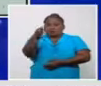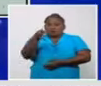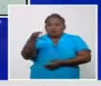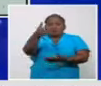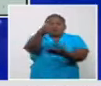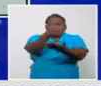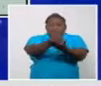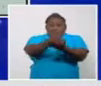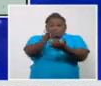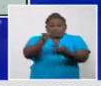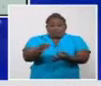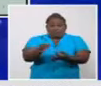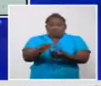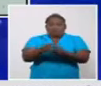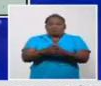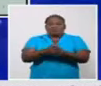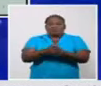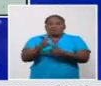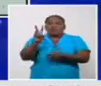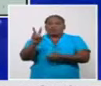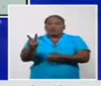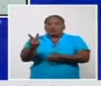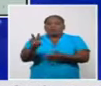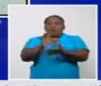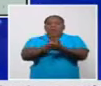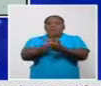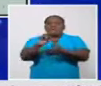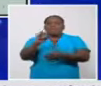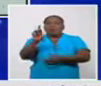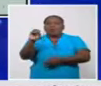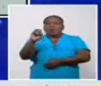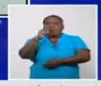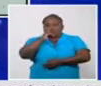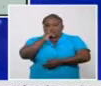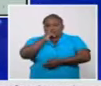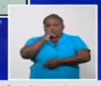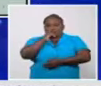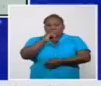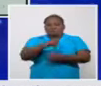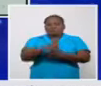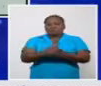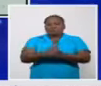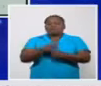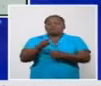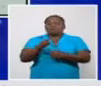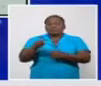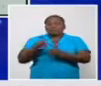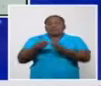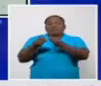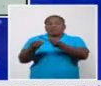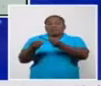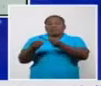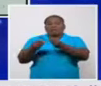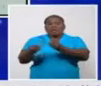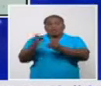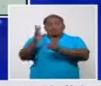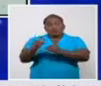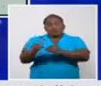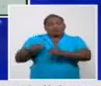y 2 de Morón que también ha estado aportando un número de casos diariamente